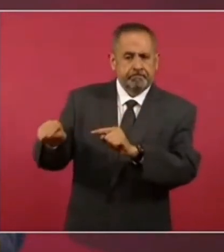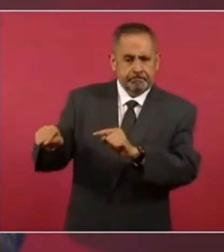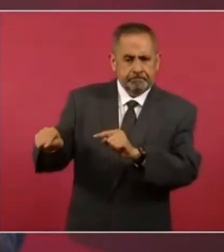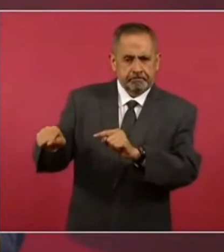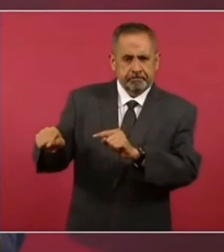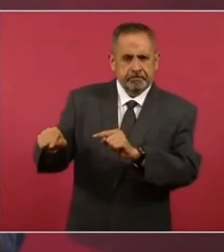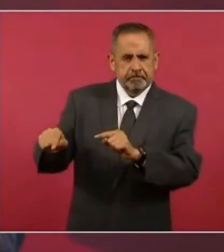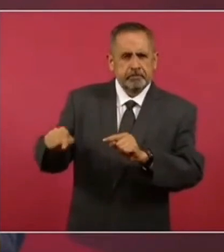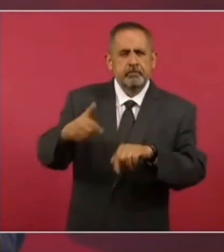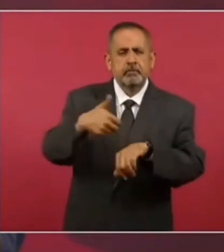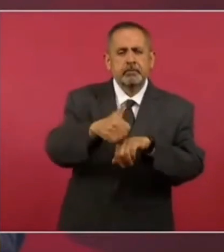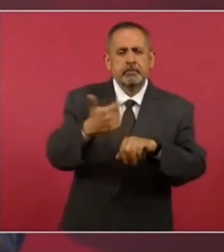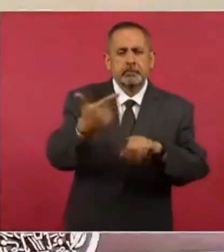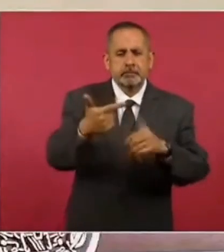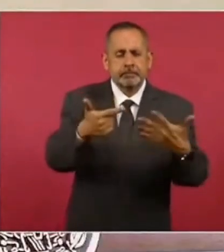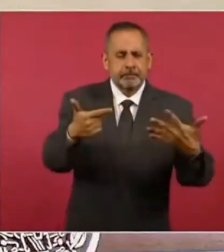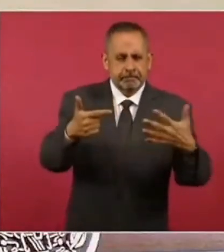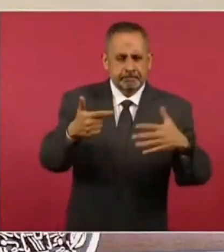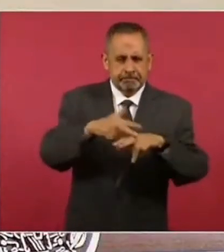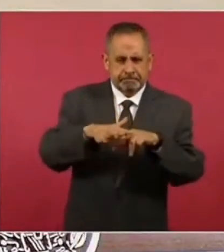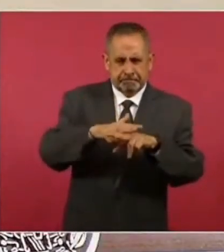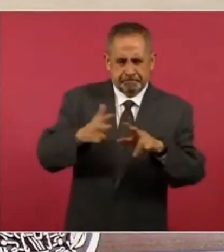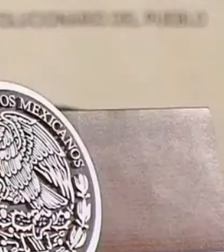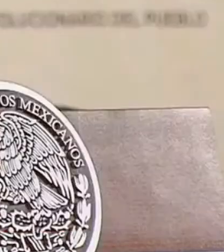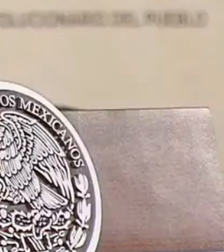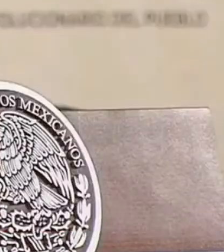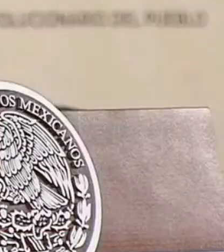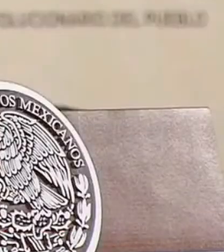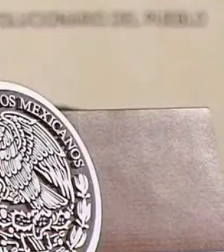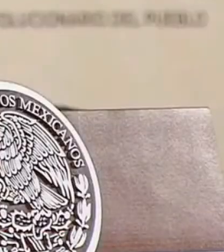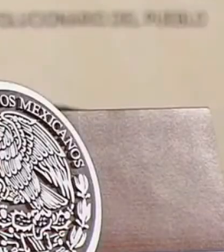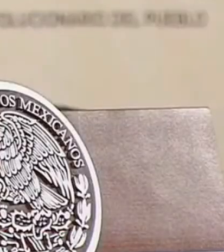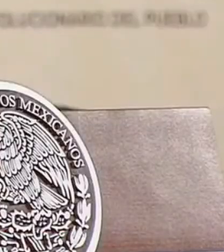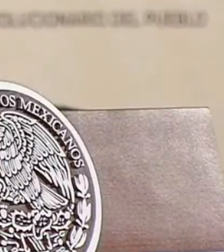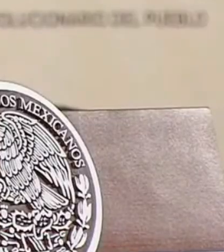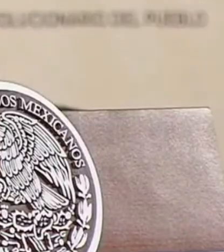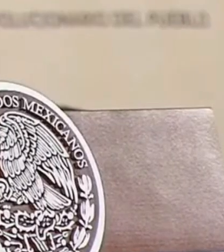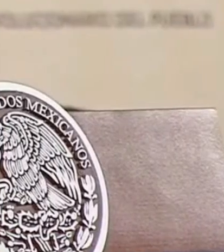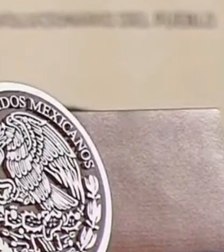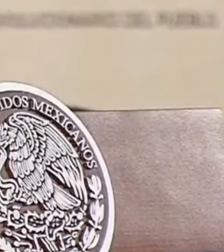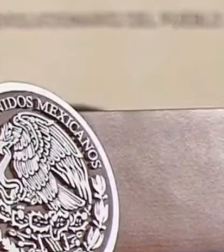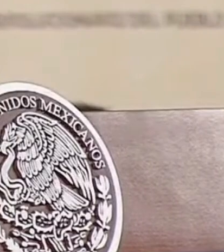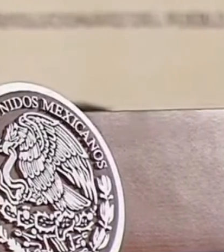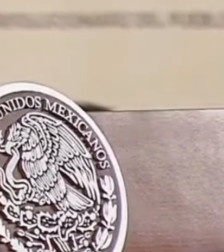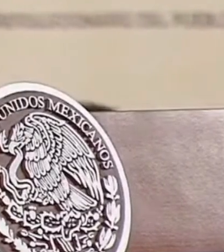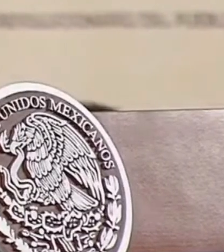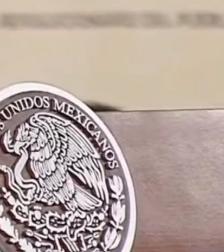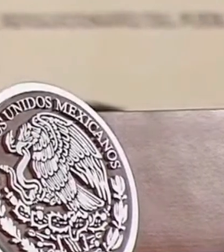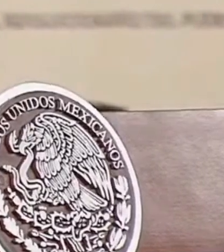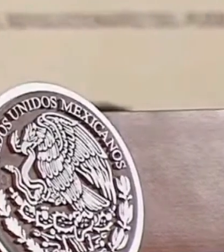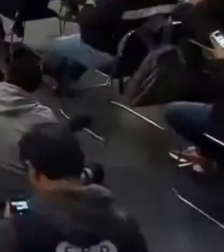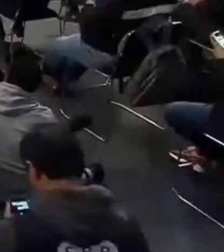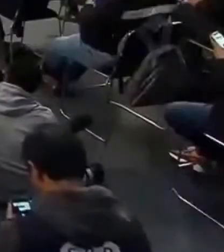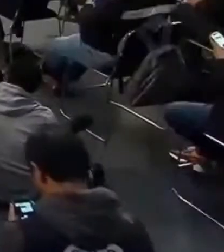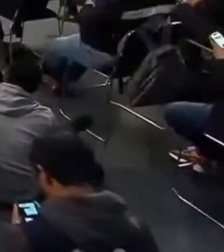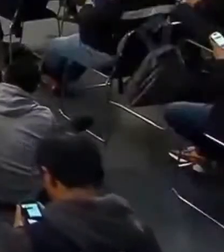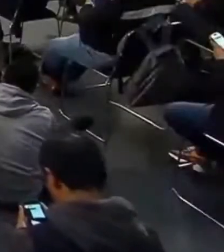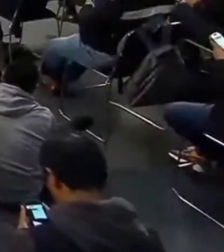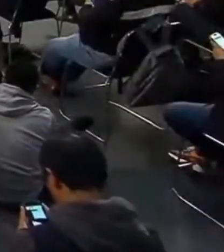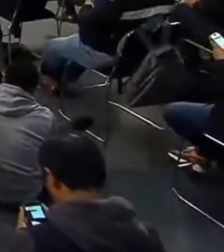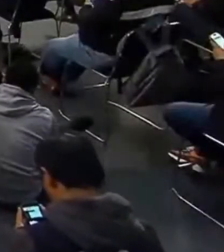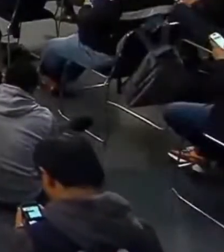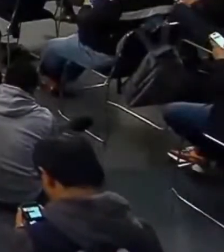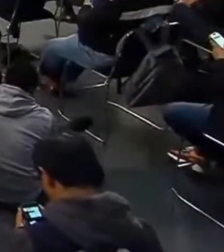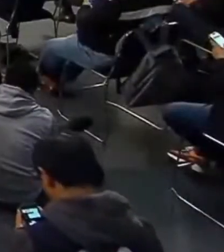tramo 7 de Chetumal a